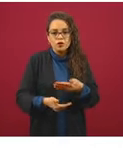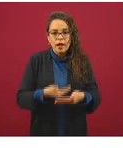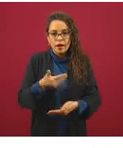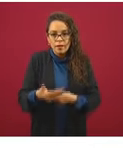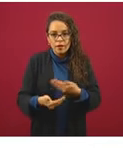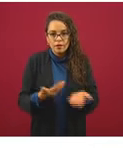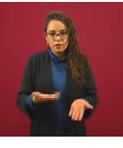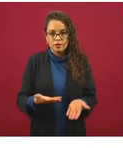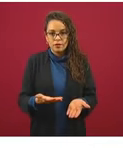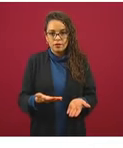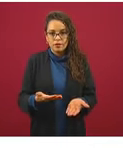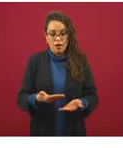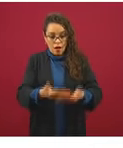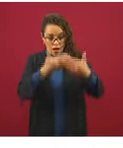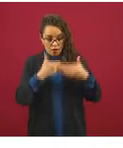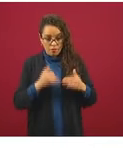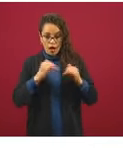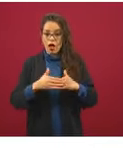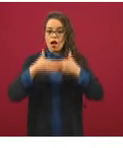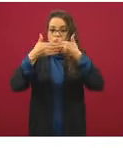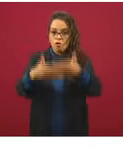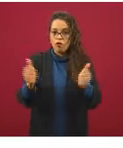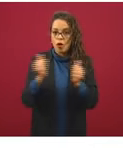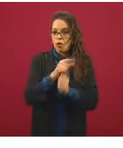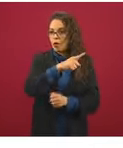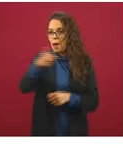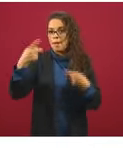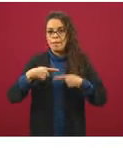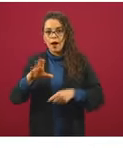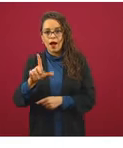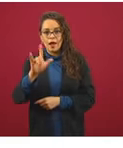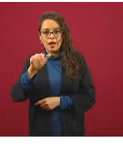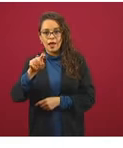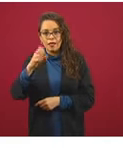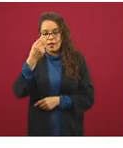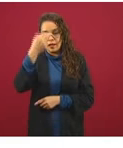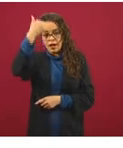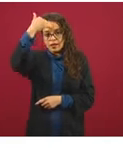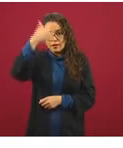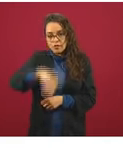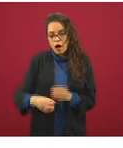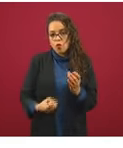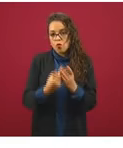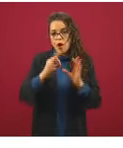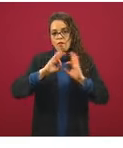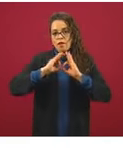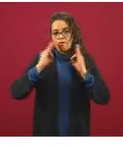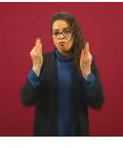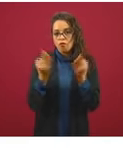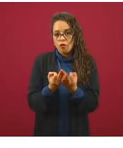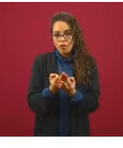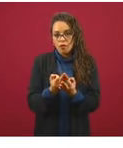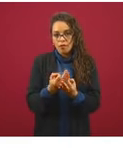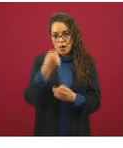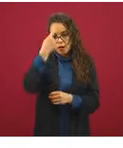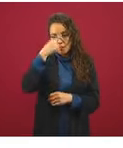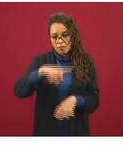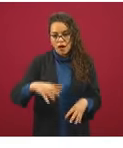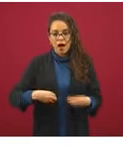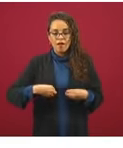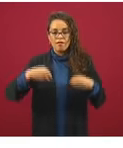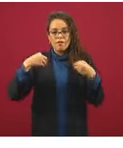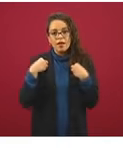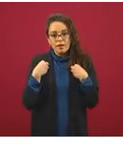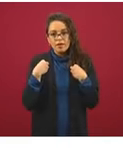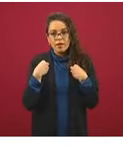interna como externa con los clientes, para que sepan cuál es el nuevo modo de vivir, cómo hay